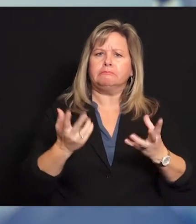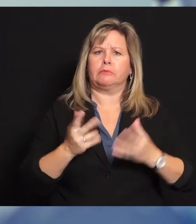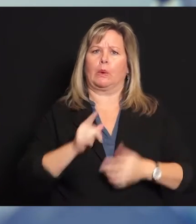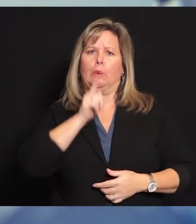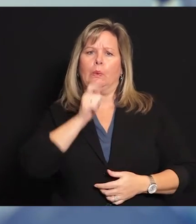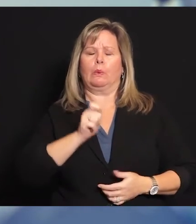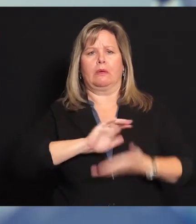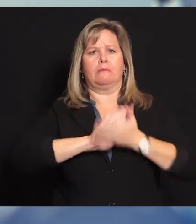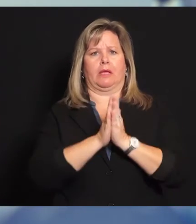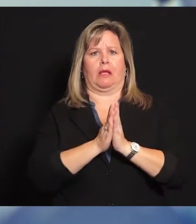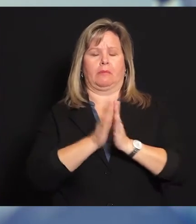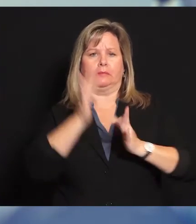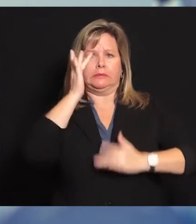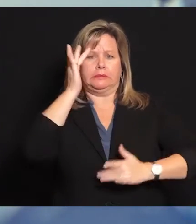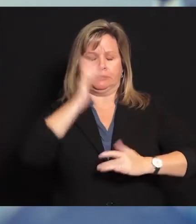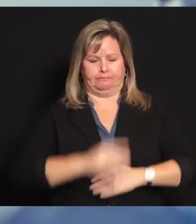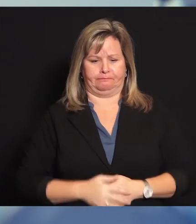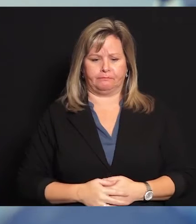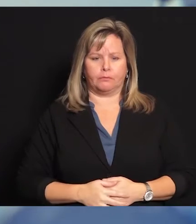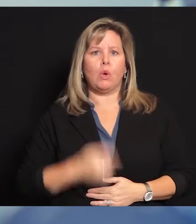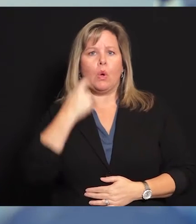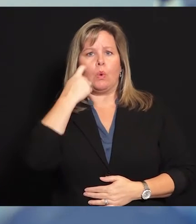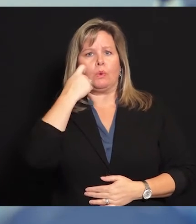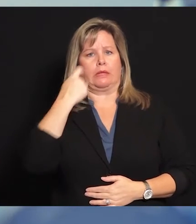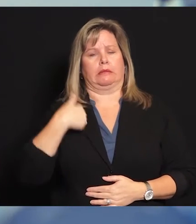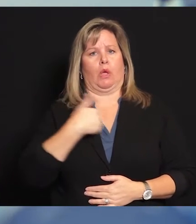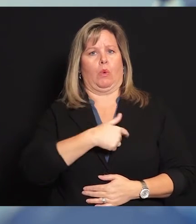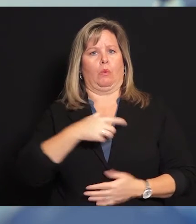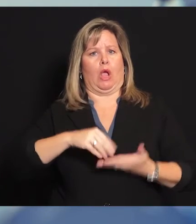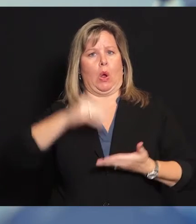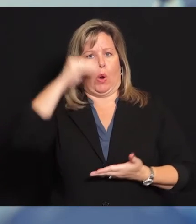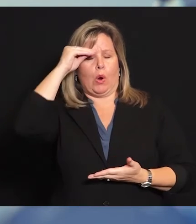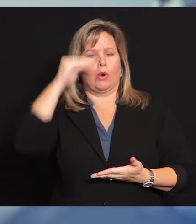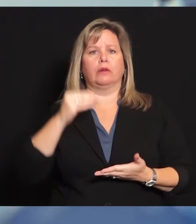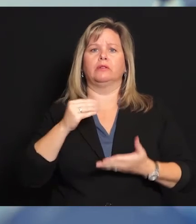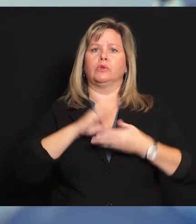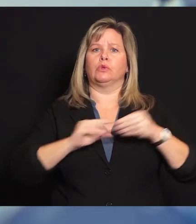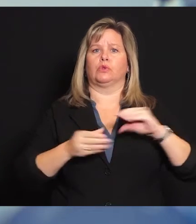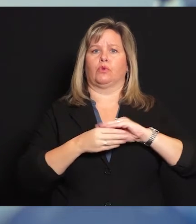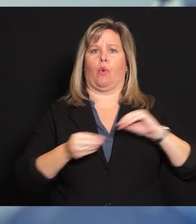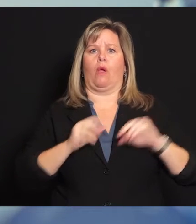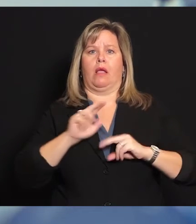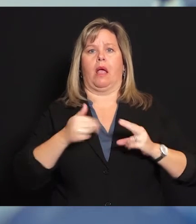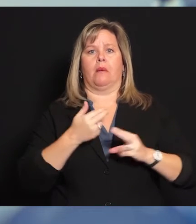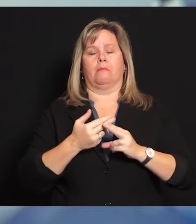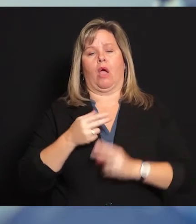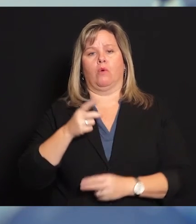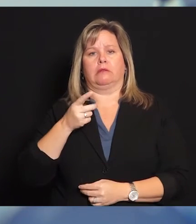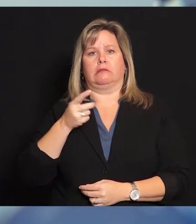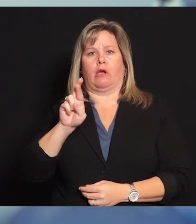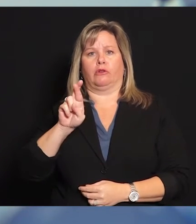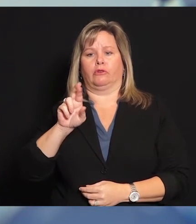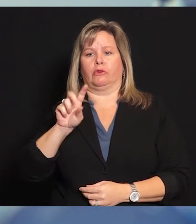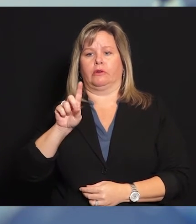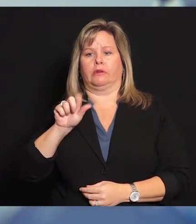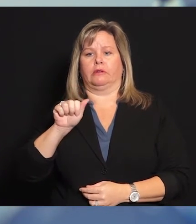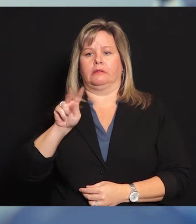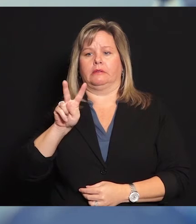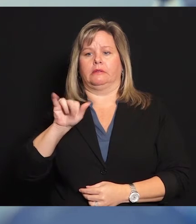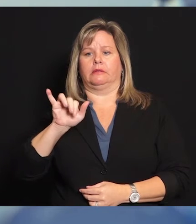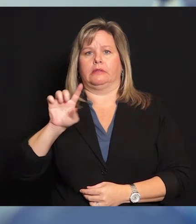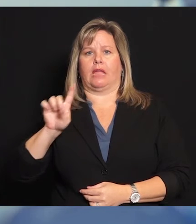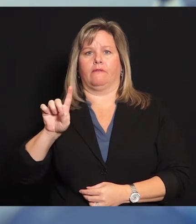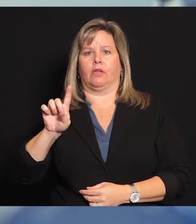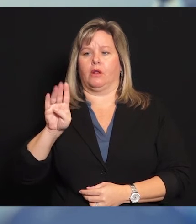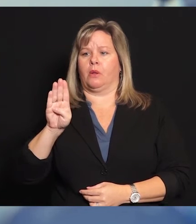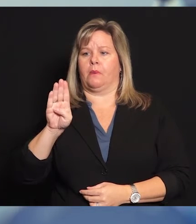La semana pasada, los medios locales y nacionales nos contaron la historia del Dr. David Buchardt, un residente de Medicina de Emergencia en